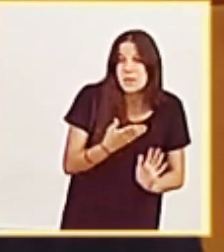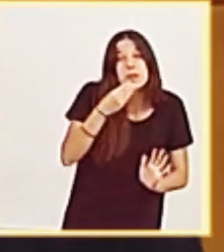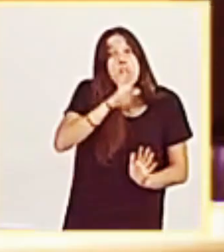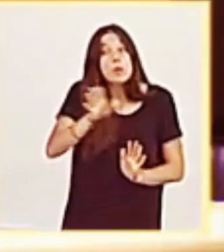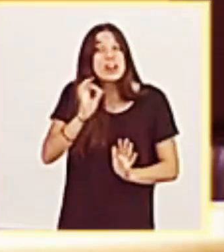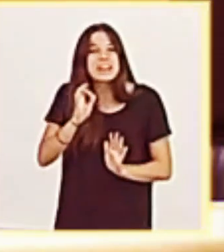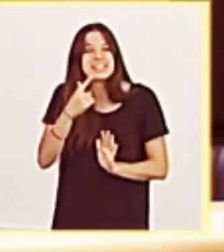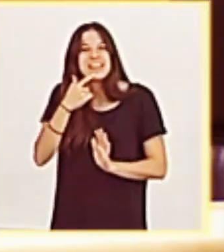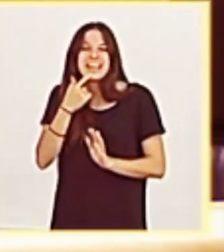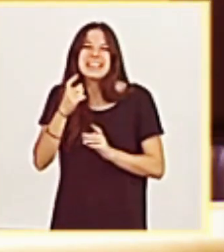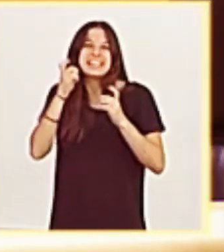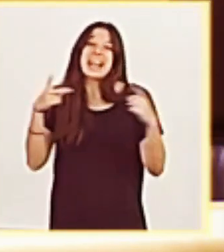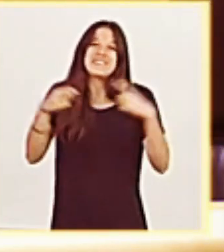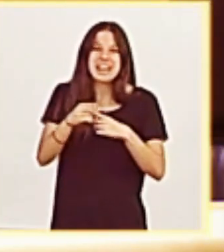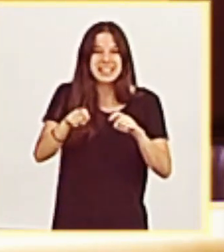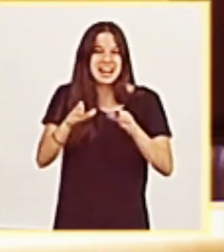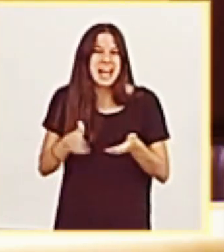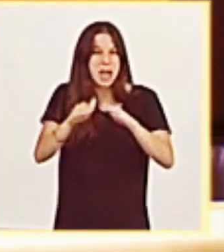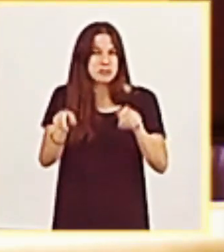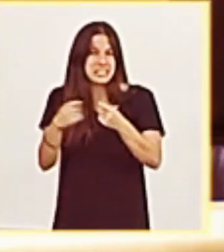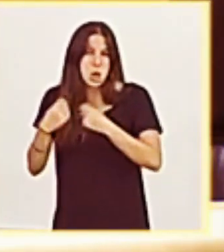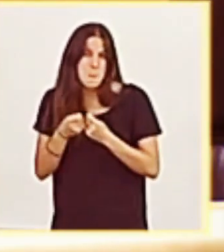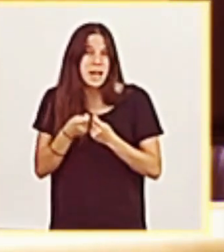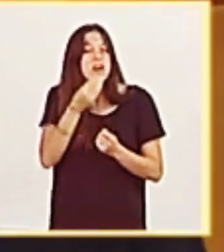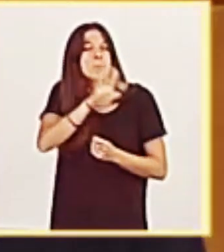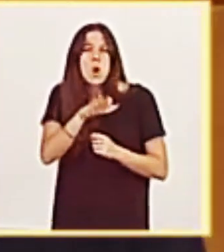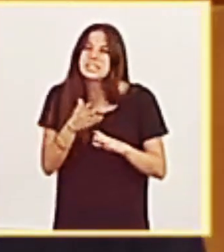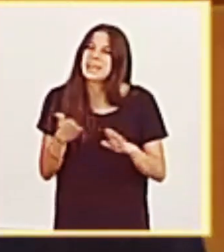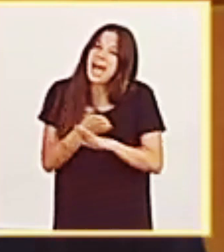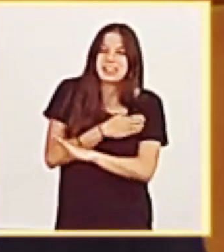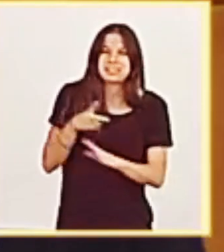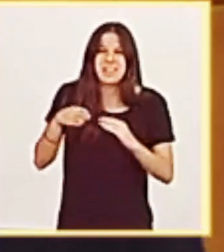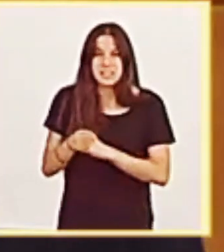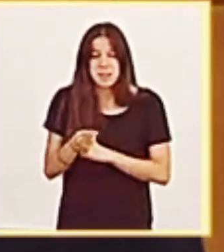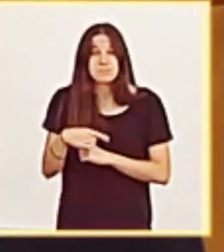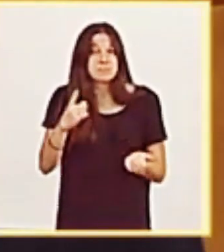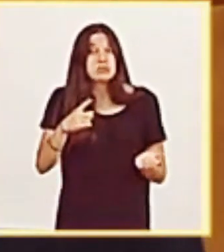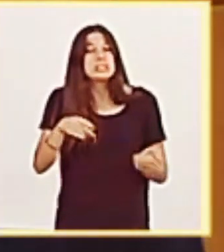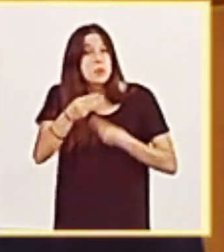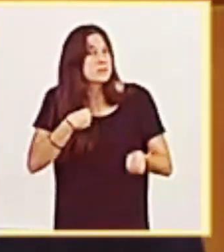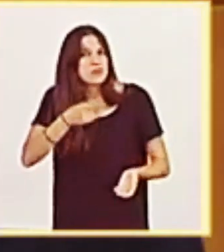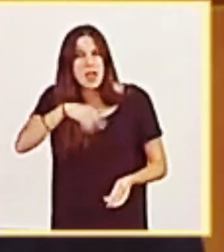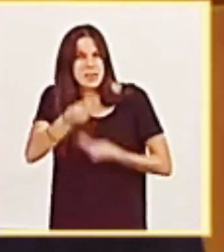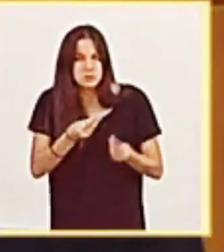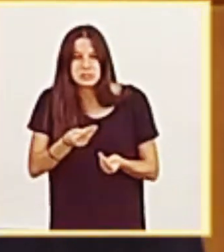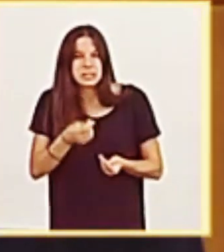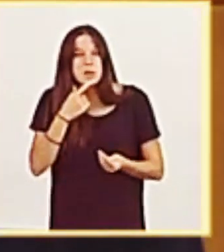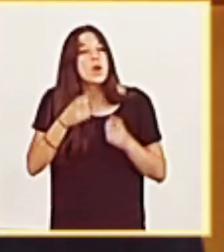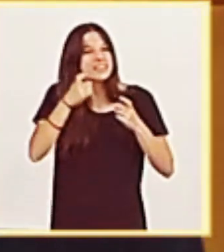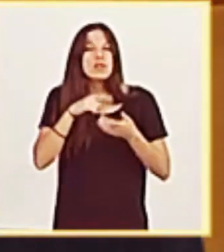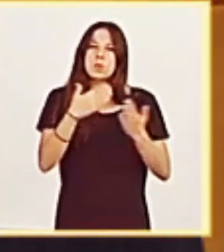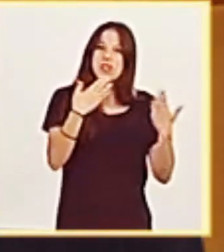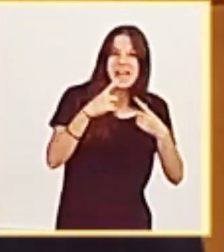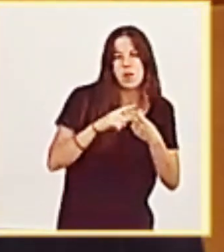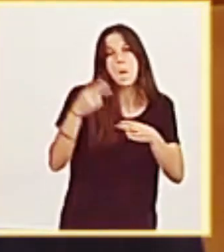el jarrón. Y eso es lo que nosotros estamos intentando. Volviendo a la política, volviendo al diálogo, siempre en el marco de la